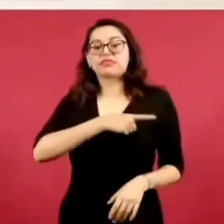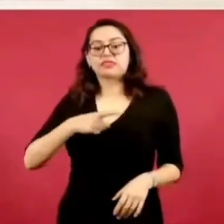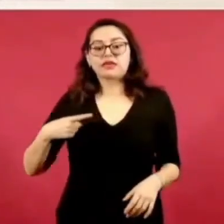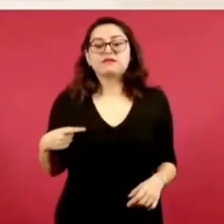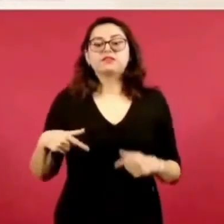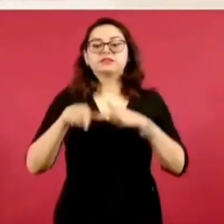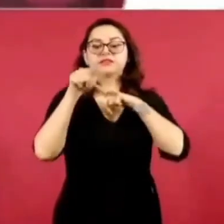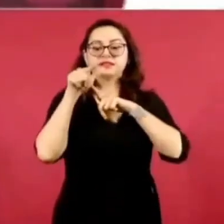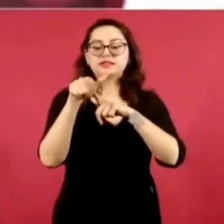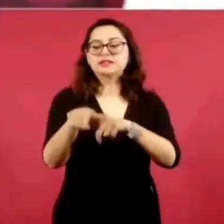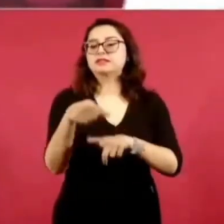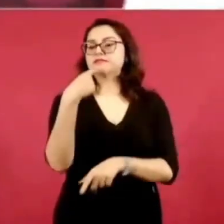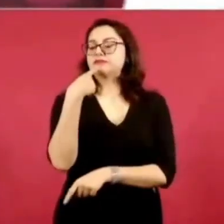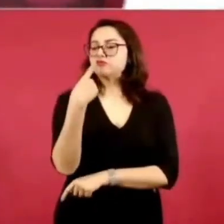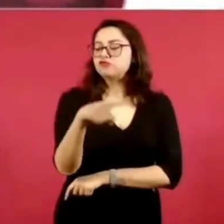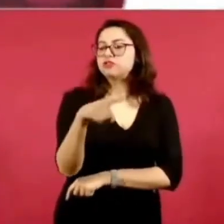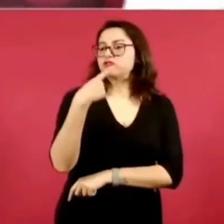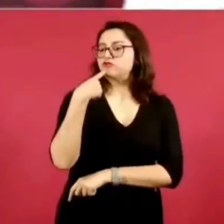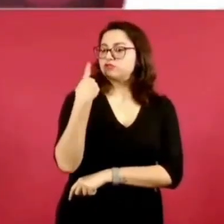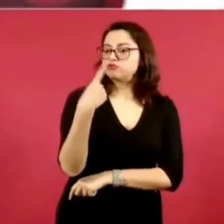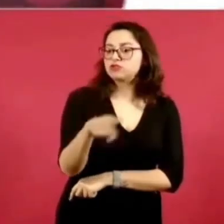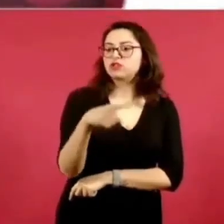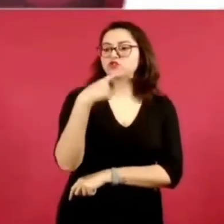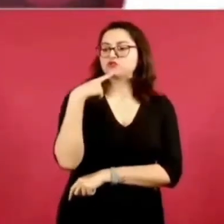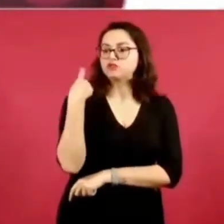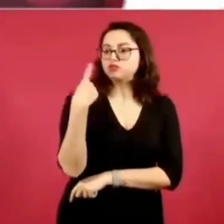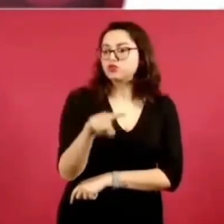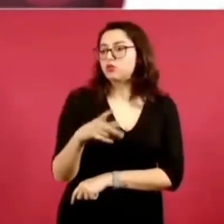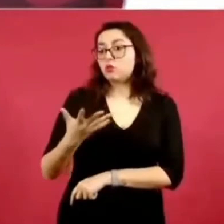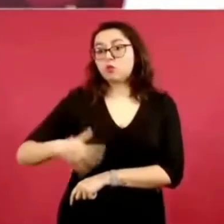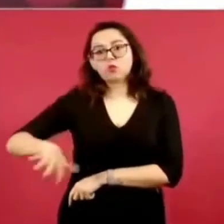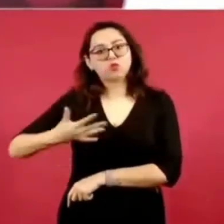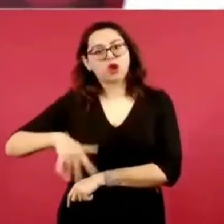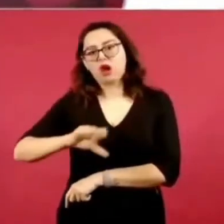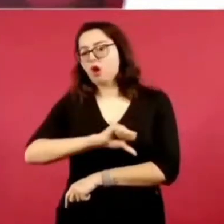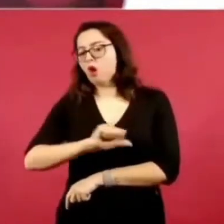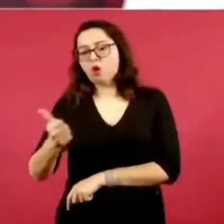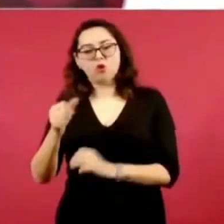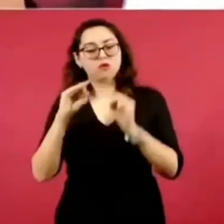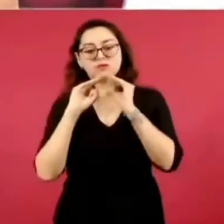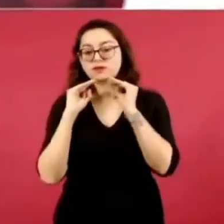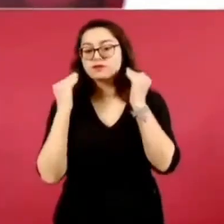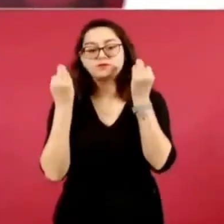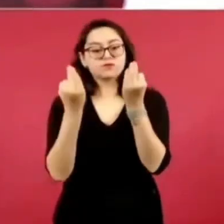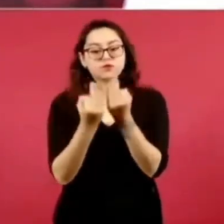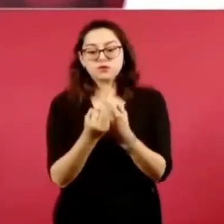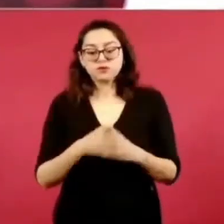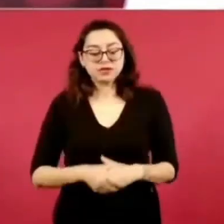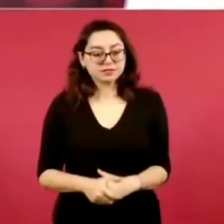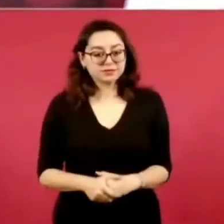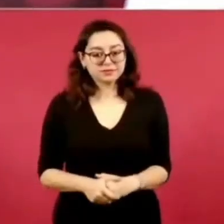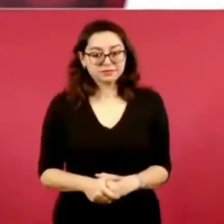porque ¿cómo se le hace?